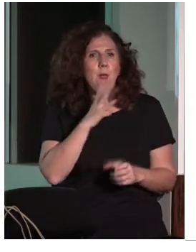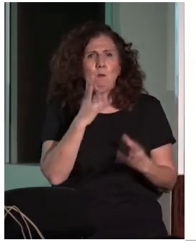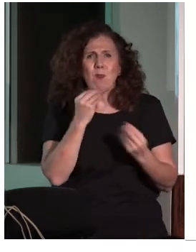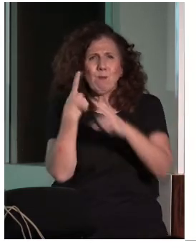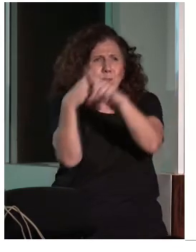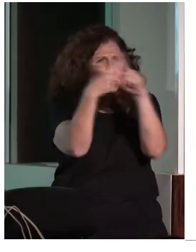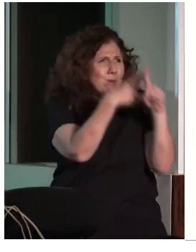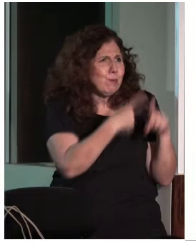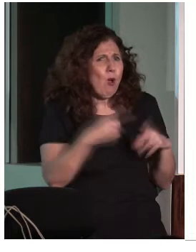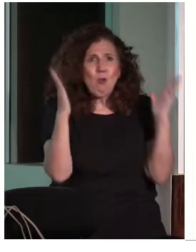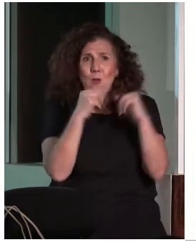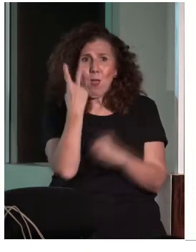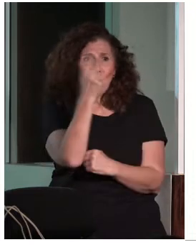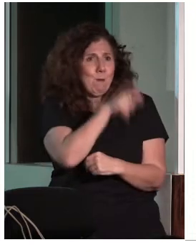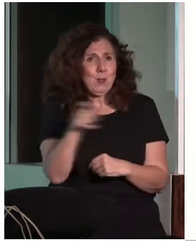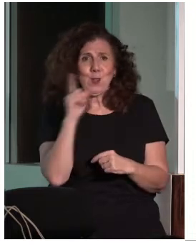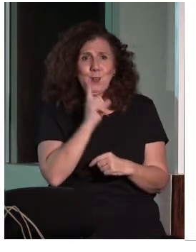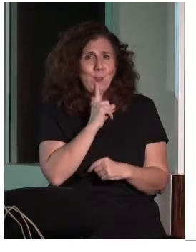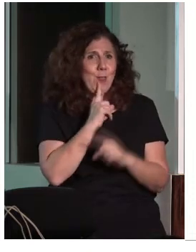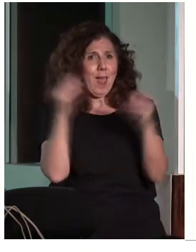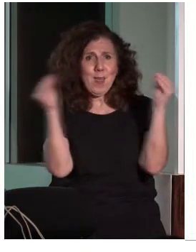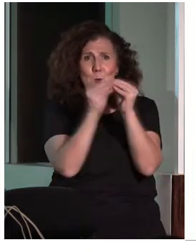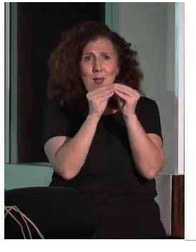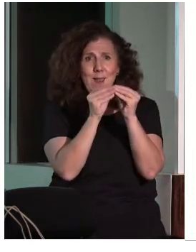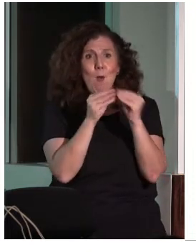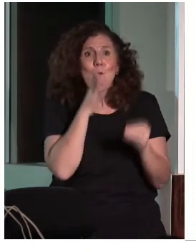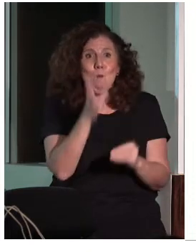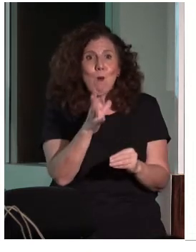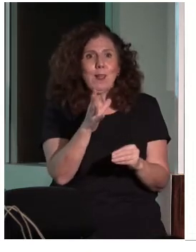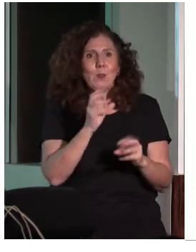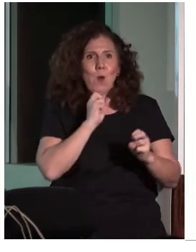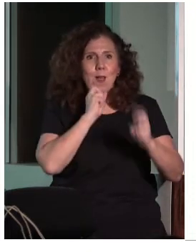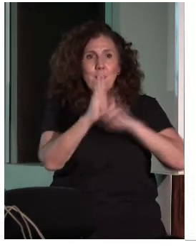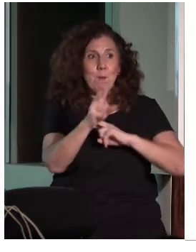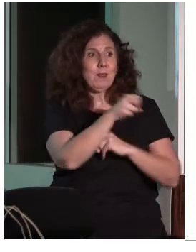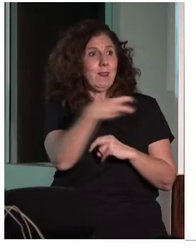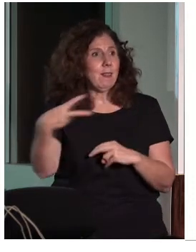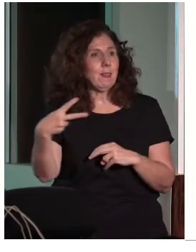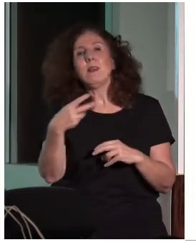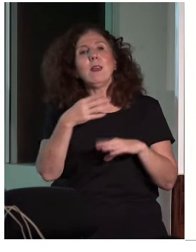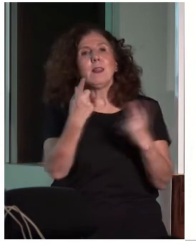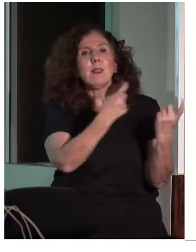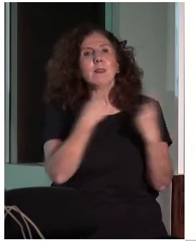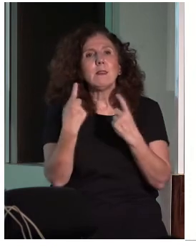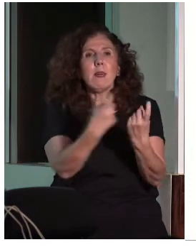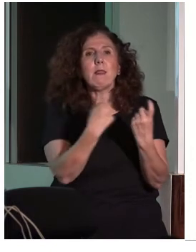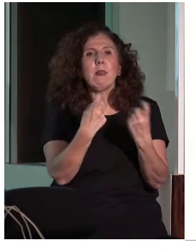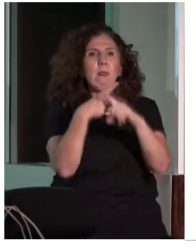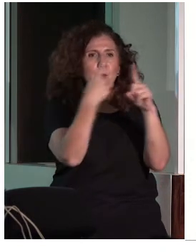personas sordas iguales, con lo cual sus necesidades no se van a cubrir de igual forma. Y no hay un único tipo de comunicación.